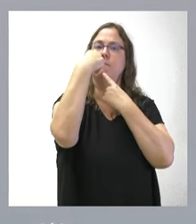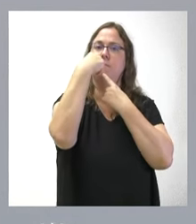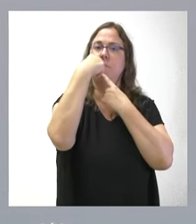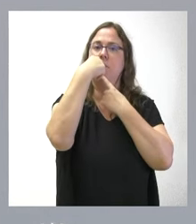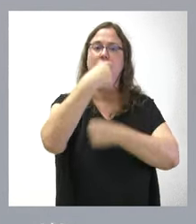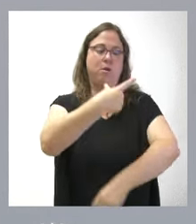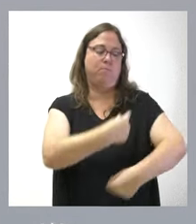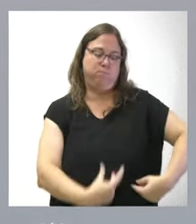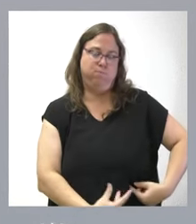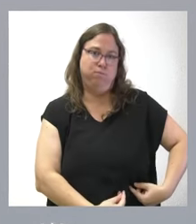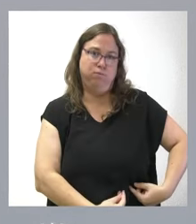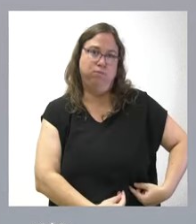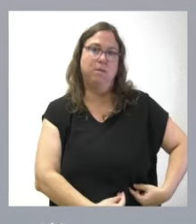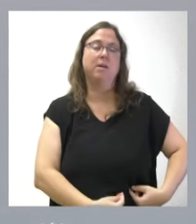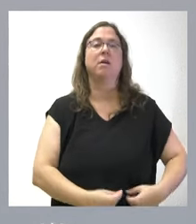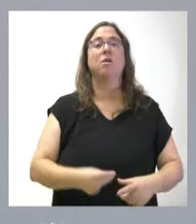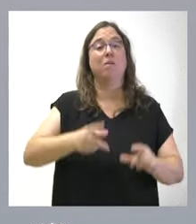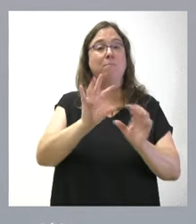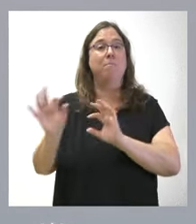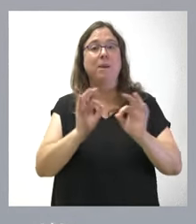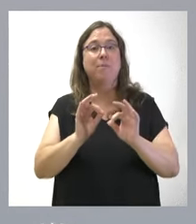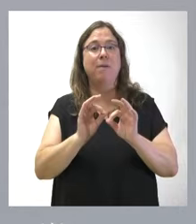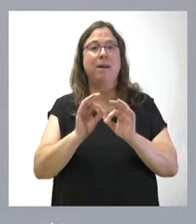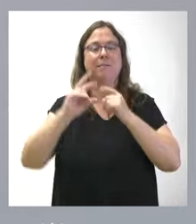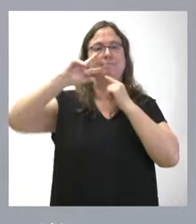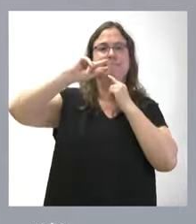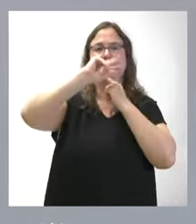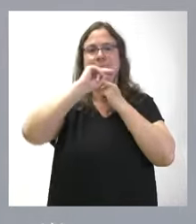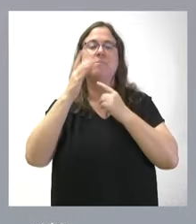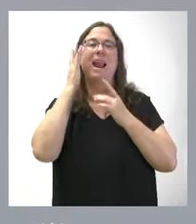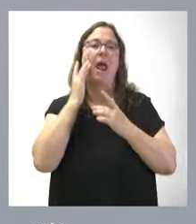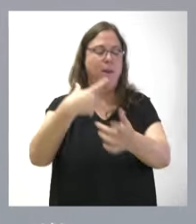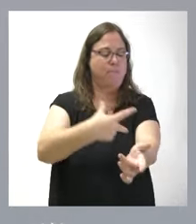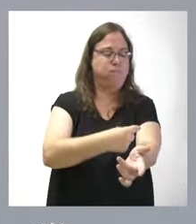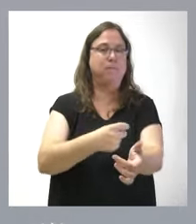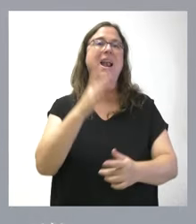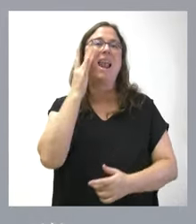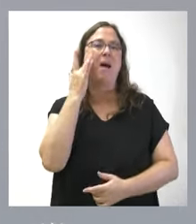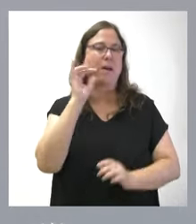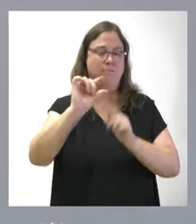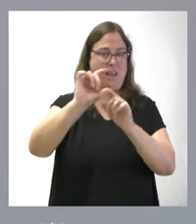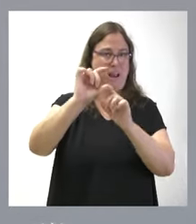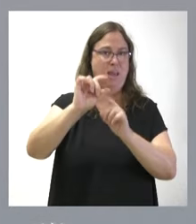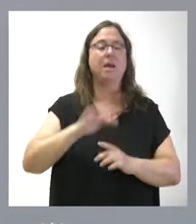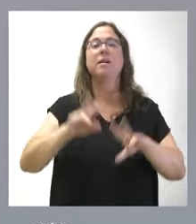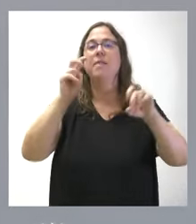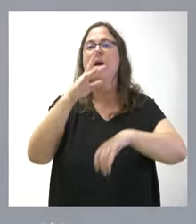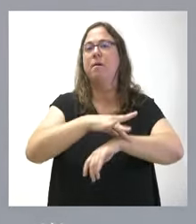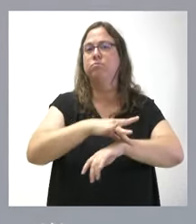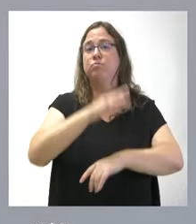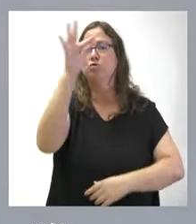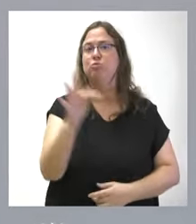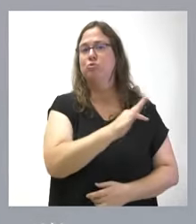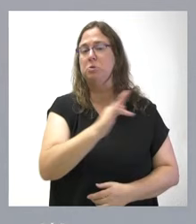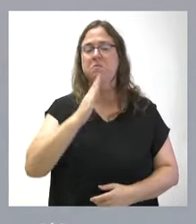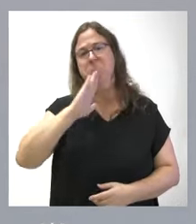nutrición enteral, precargas para lavado de vías intravenosas. Todo ello, como les digo, en materia sanitaria, un importe